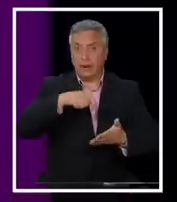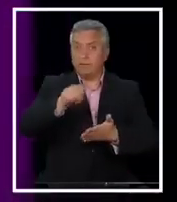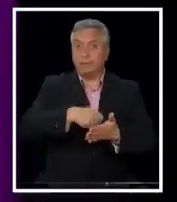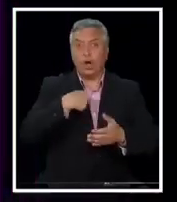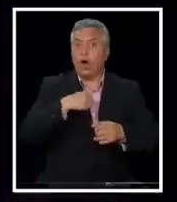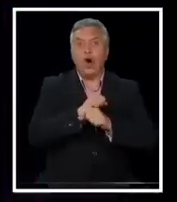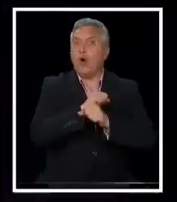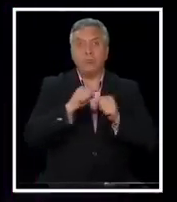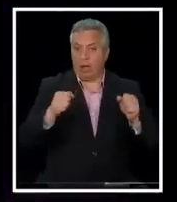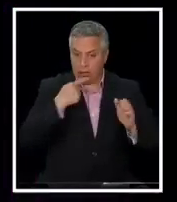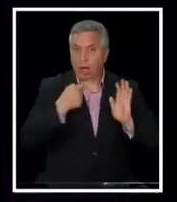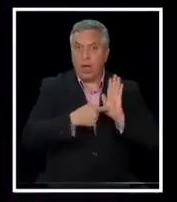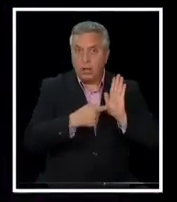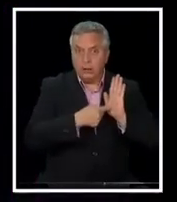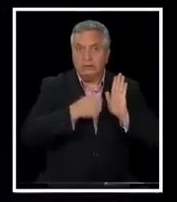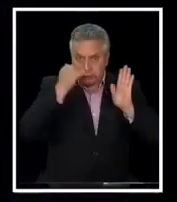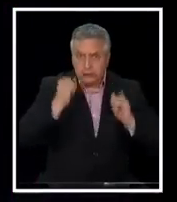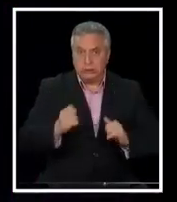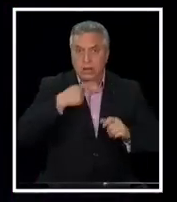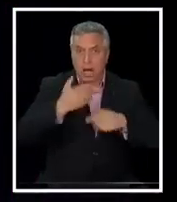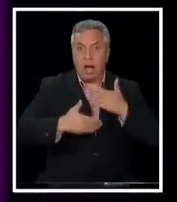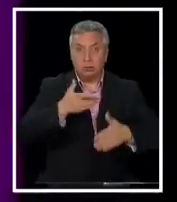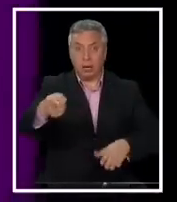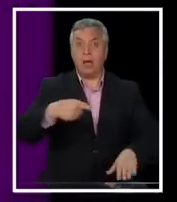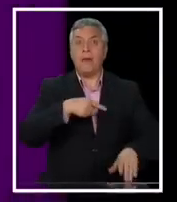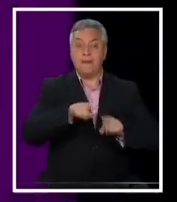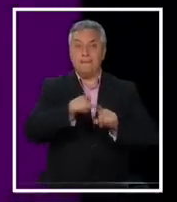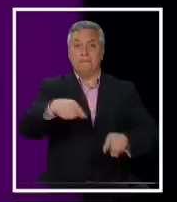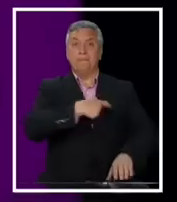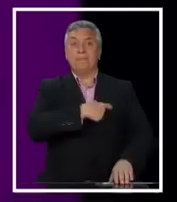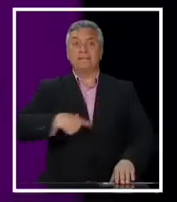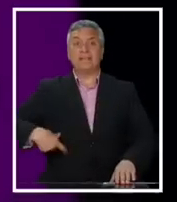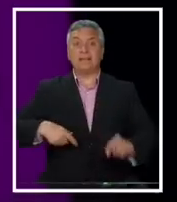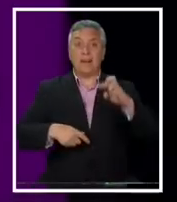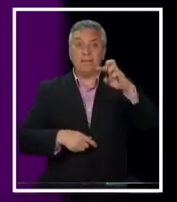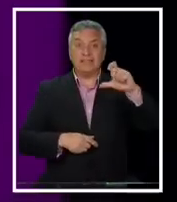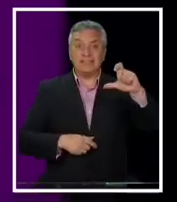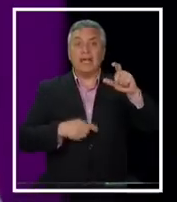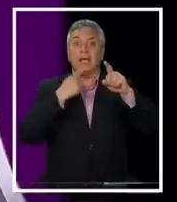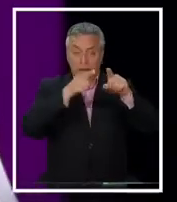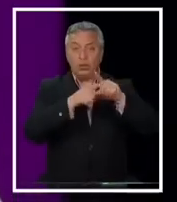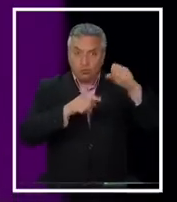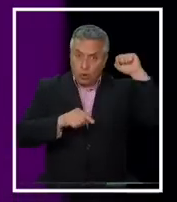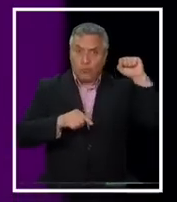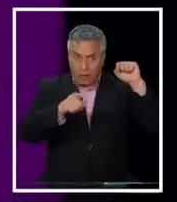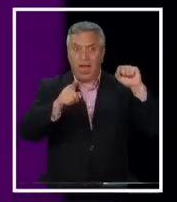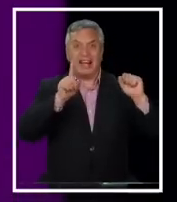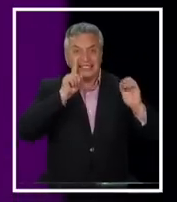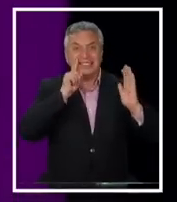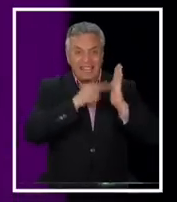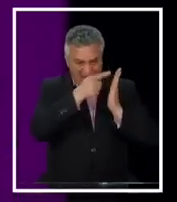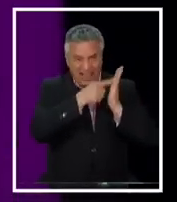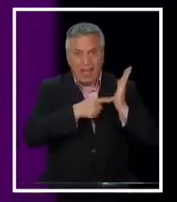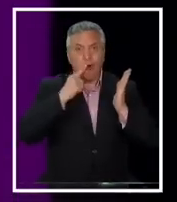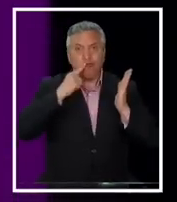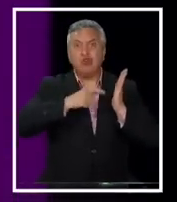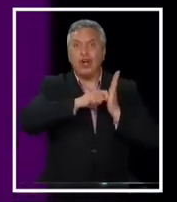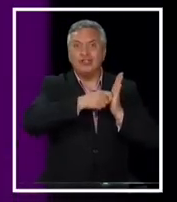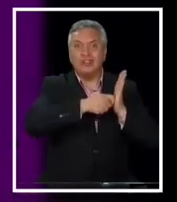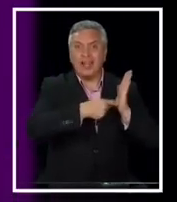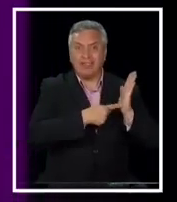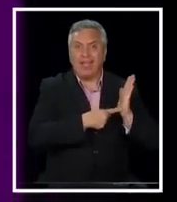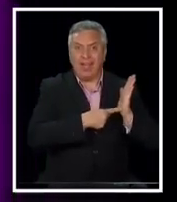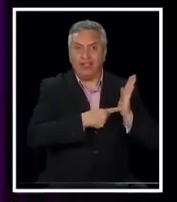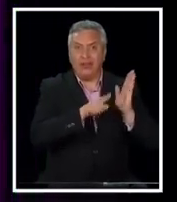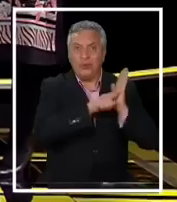no puedo garantizar que esto se haga. Y es transparente el presidente del Partido Comunista al señalarlo. ¿Por qué? Porque tiene candados el texto. Pero, más